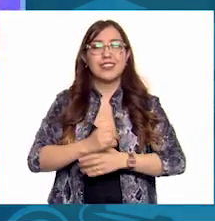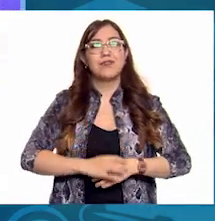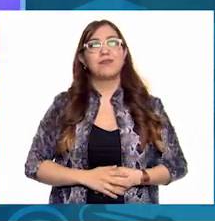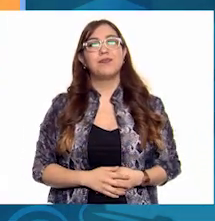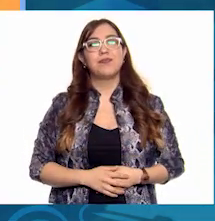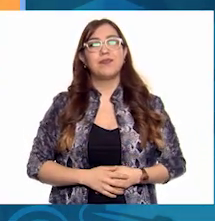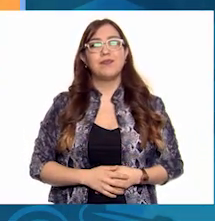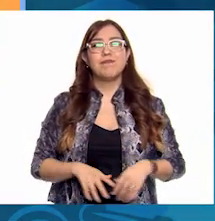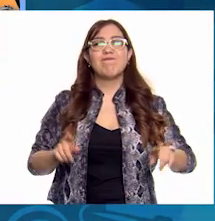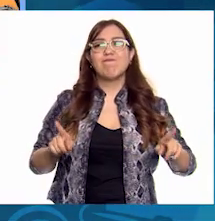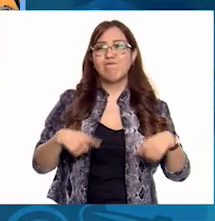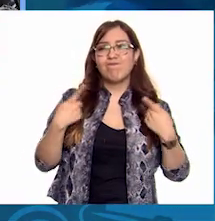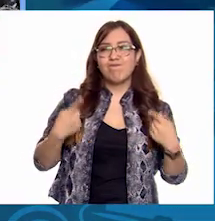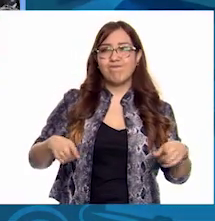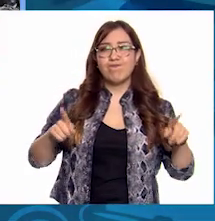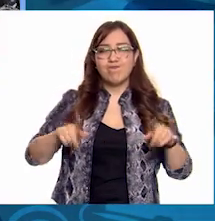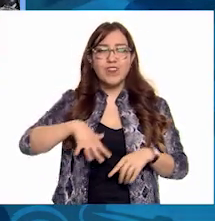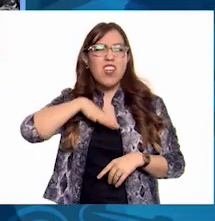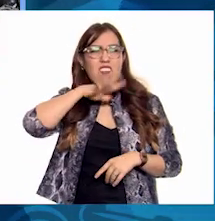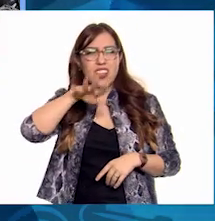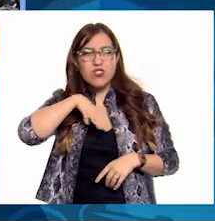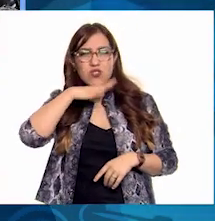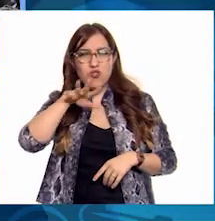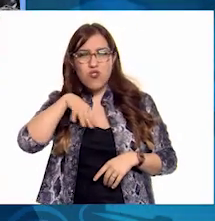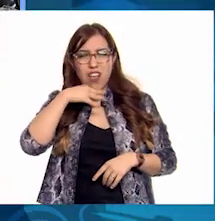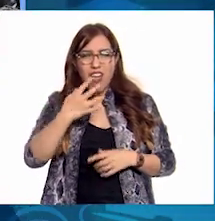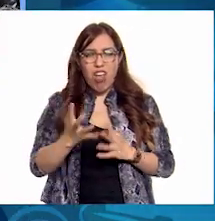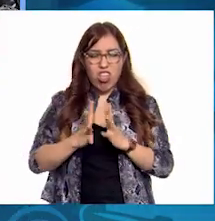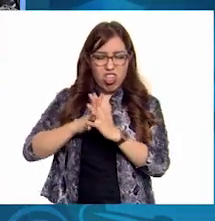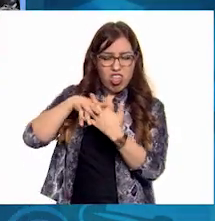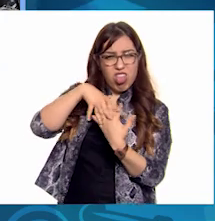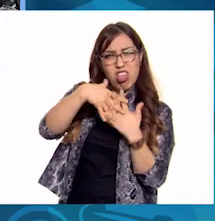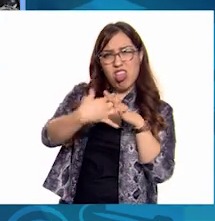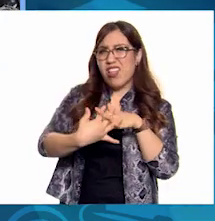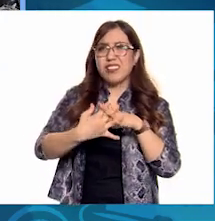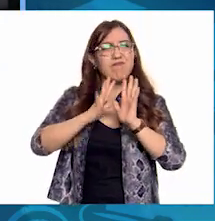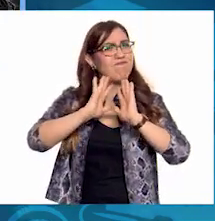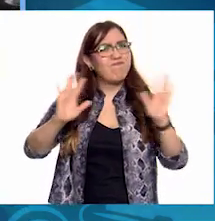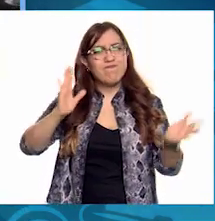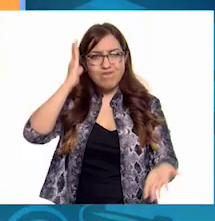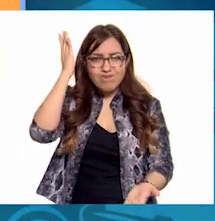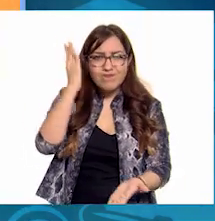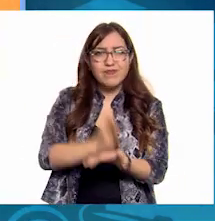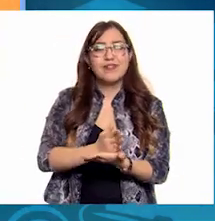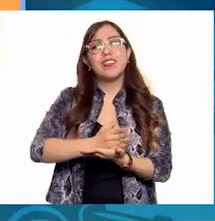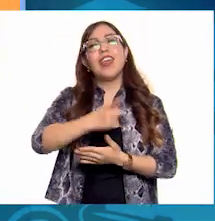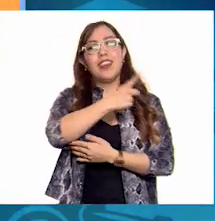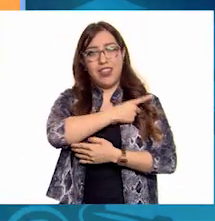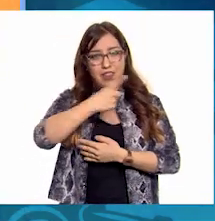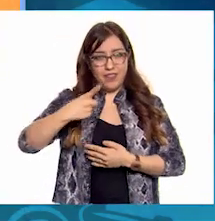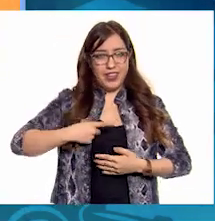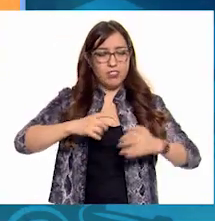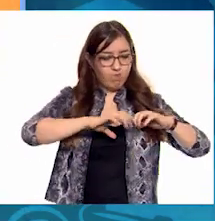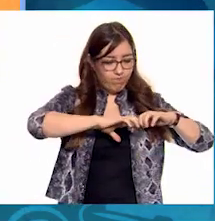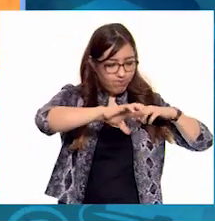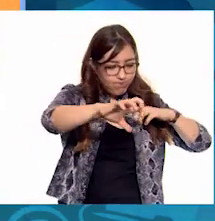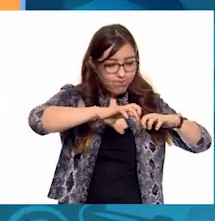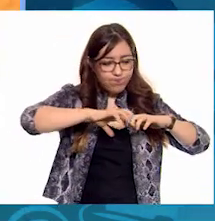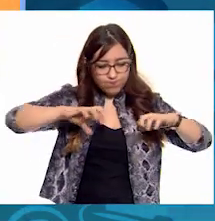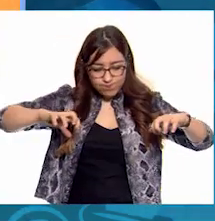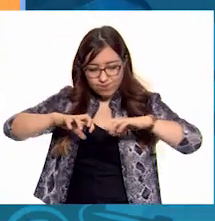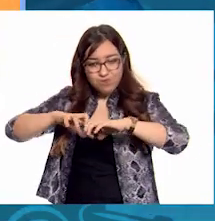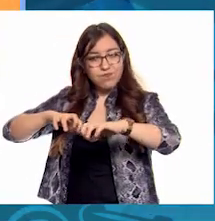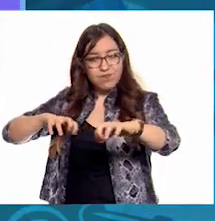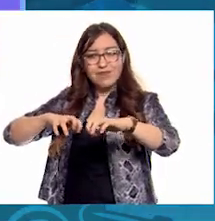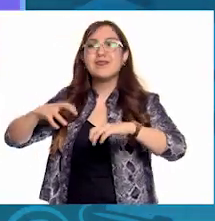Con la basura, no más revolturas, por favor. Hay que separarla. Hay así nuestro ambiente está